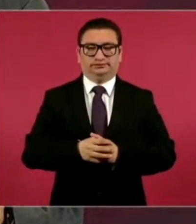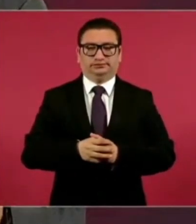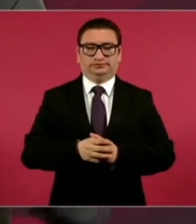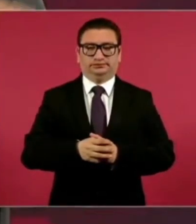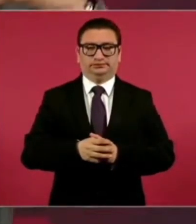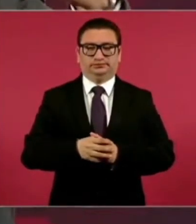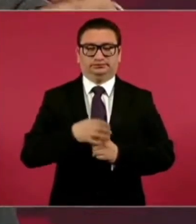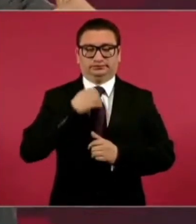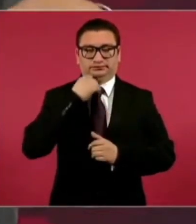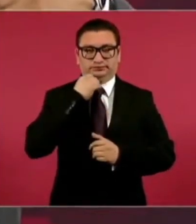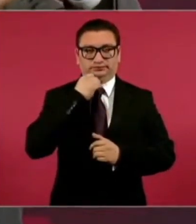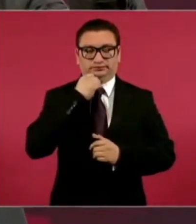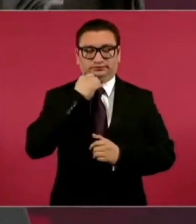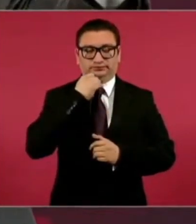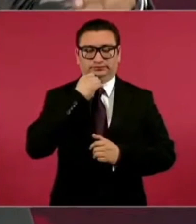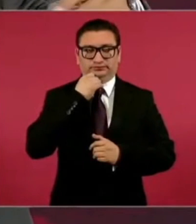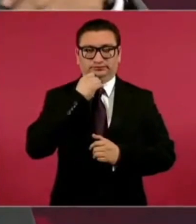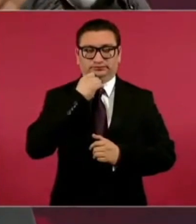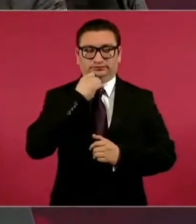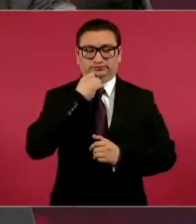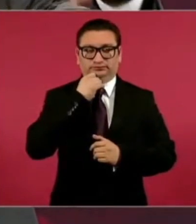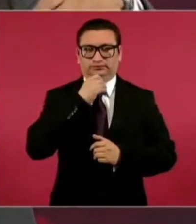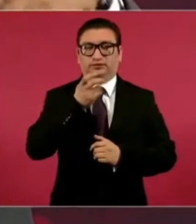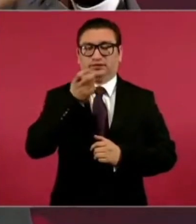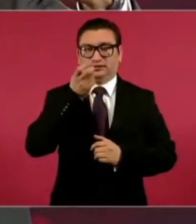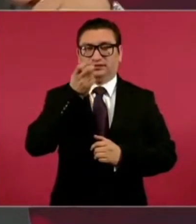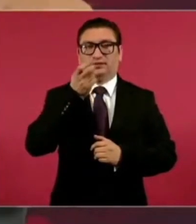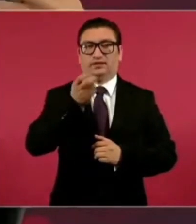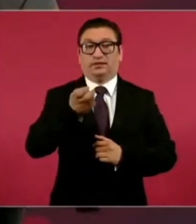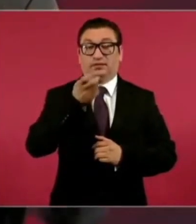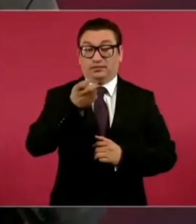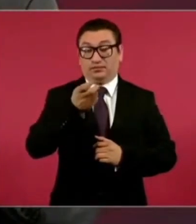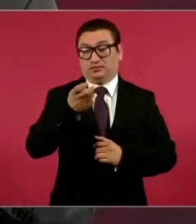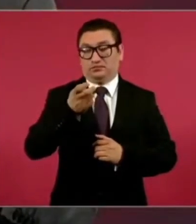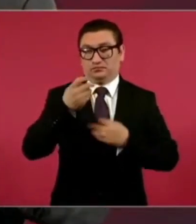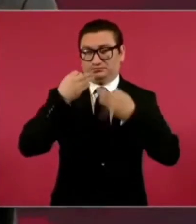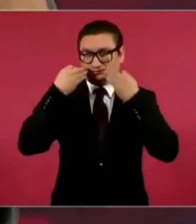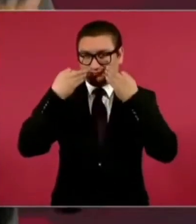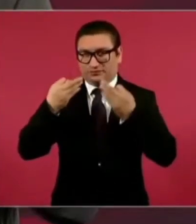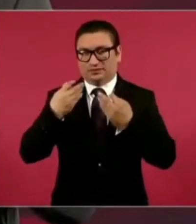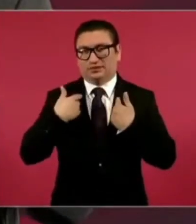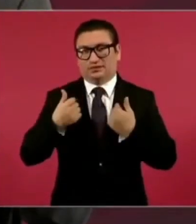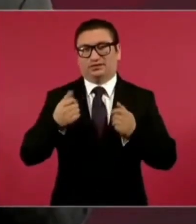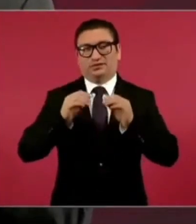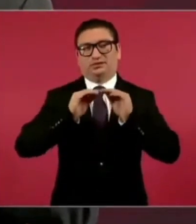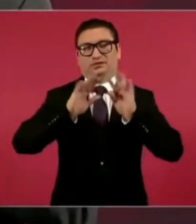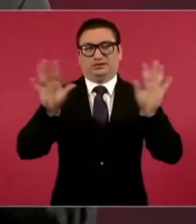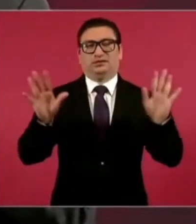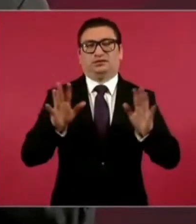Y eso es lo que está de manifiesto. Les digo,